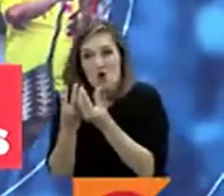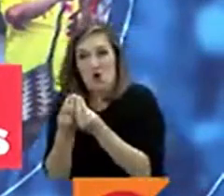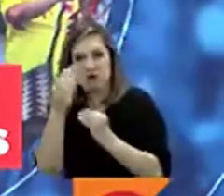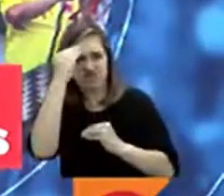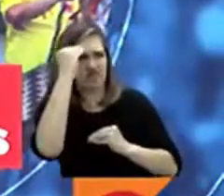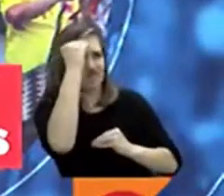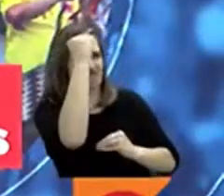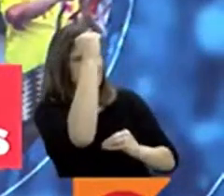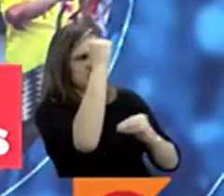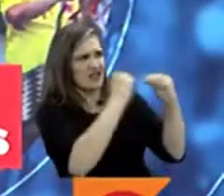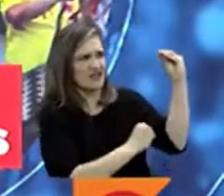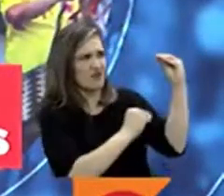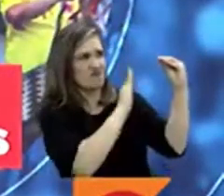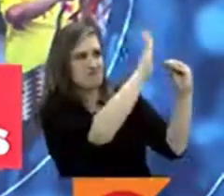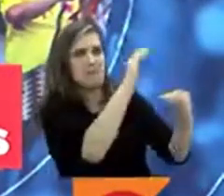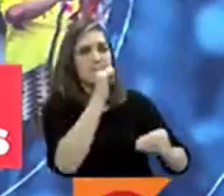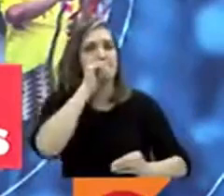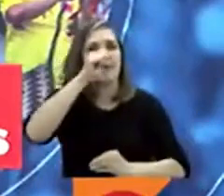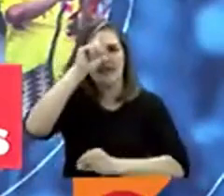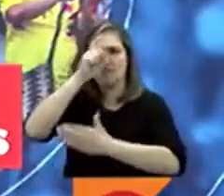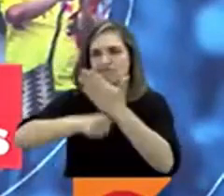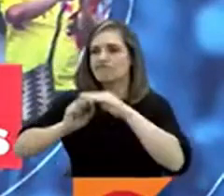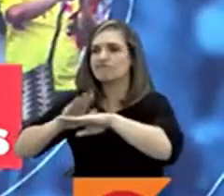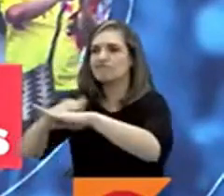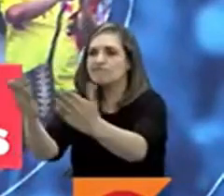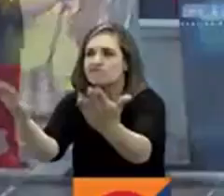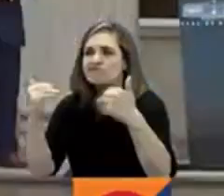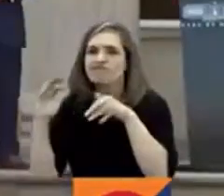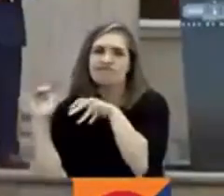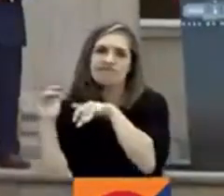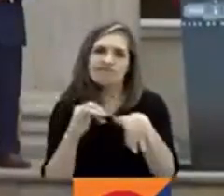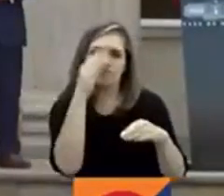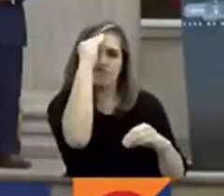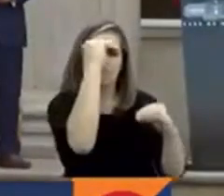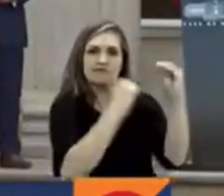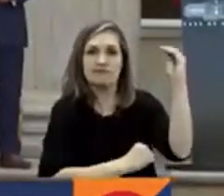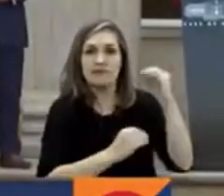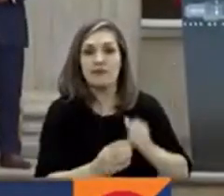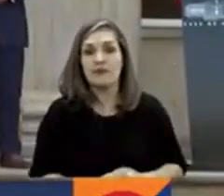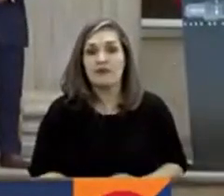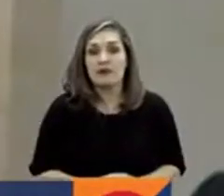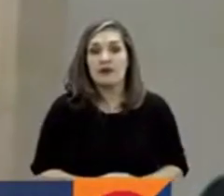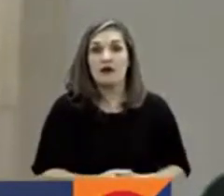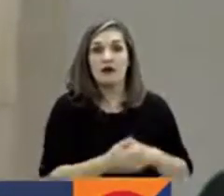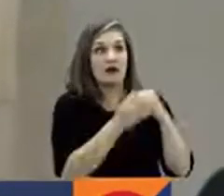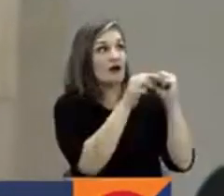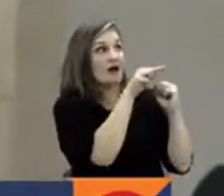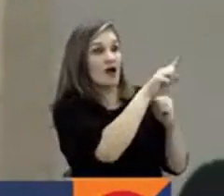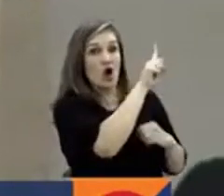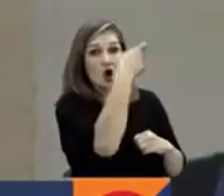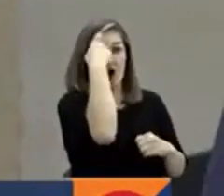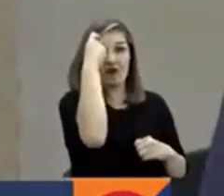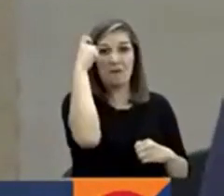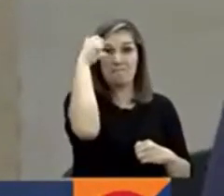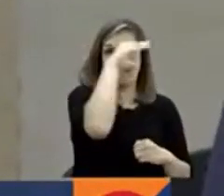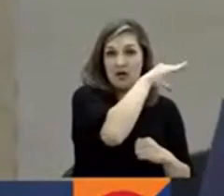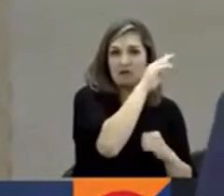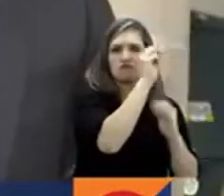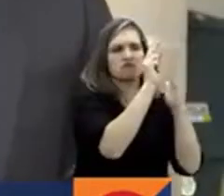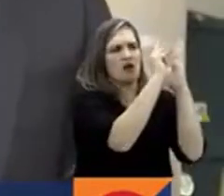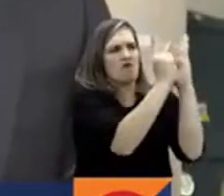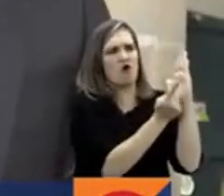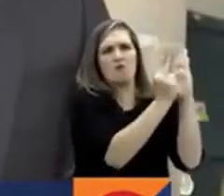en rechazo a las reformas que adelanta el gobierno nacional. Por las reformas sociales que el gobierno nacional impulsará en su